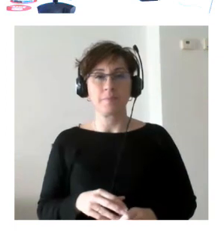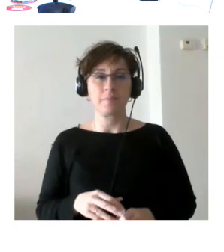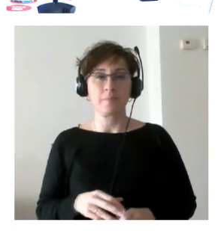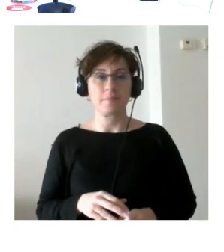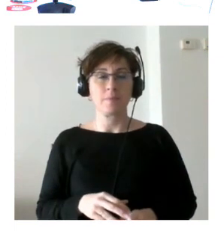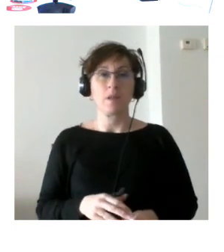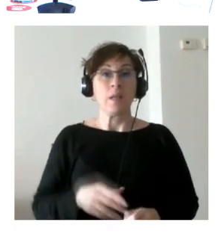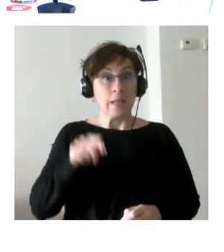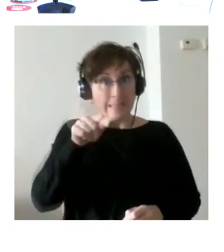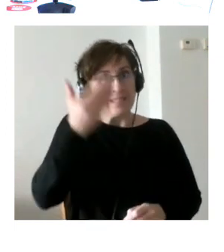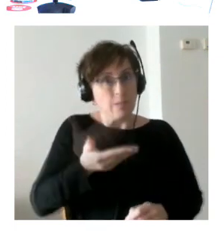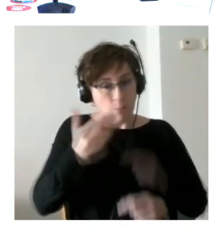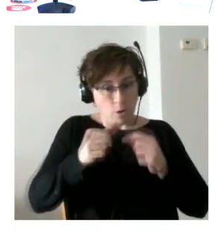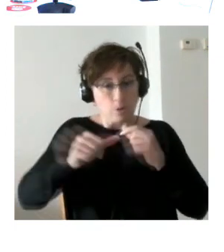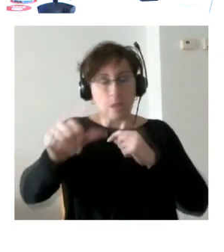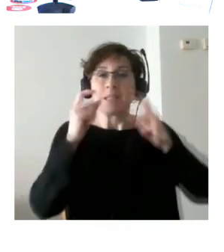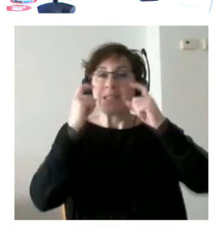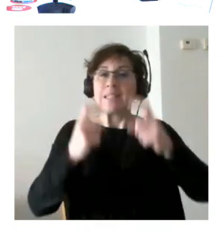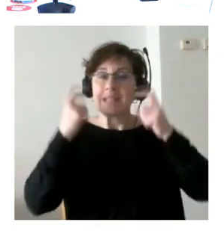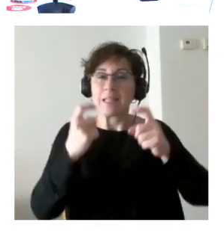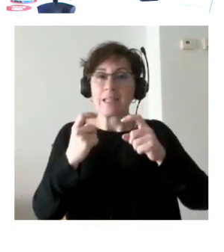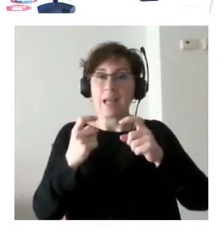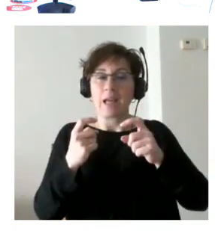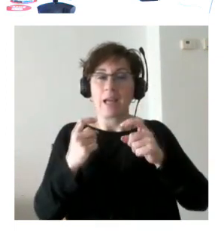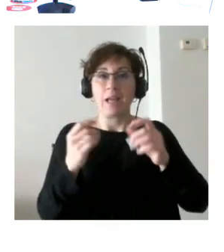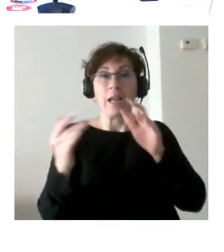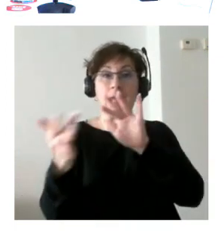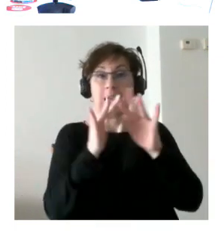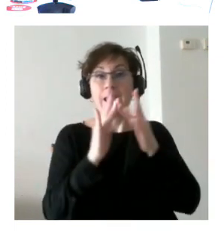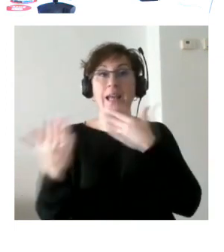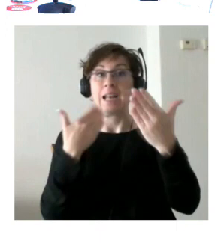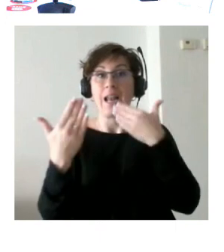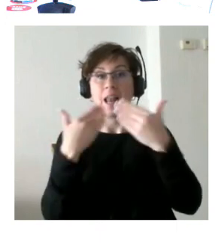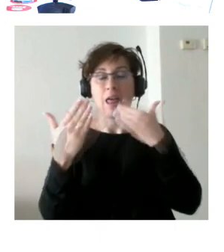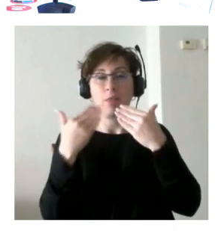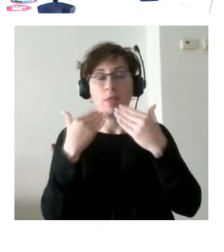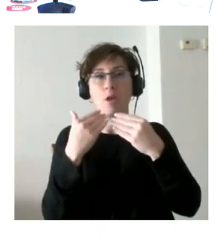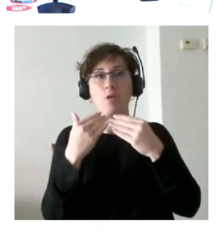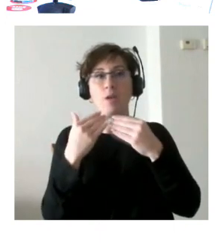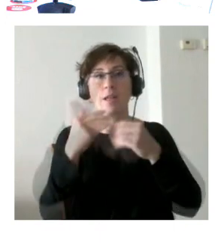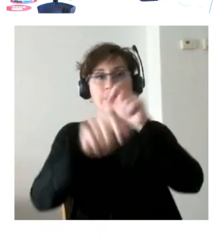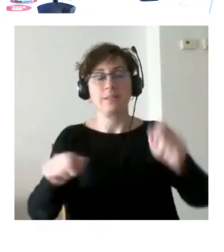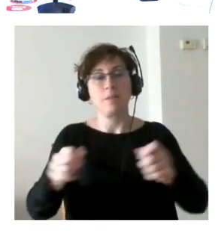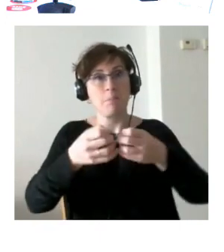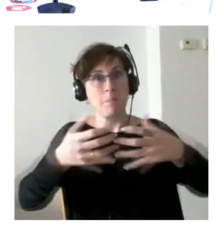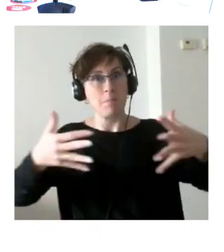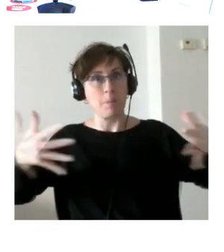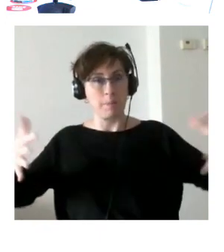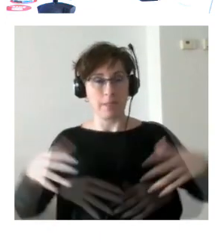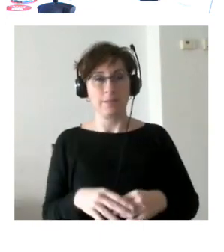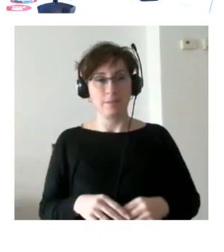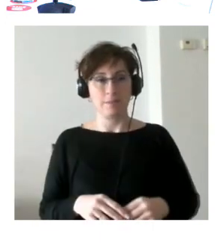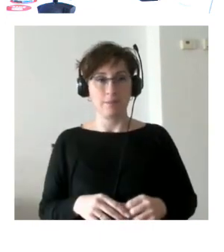intentemos ampliar las relaciones interpersonales de las personas a las que estamos apoyando